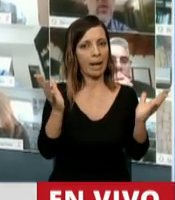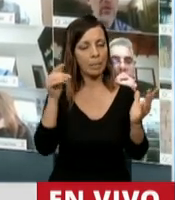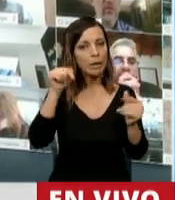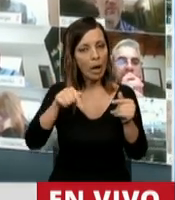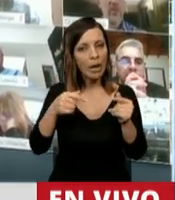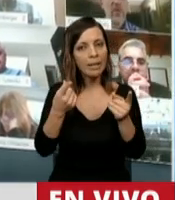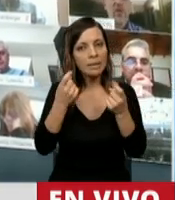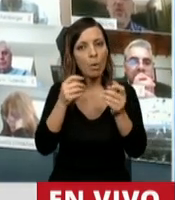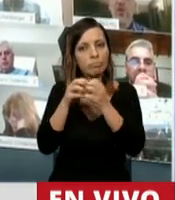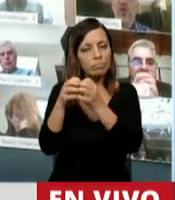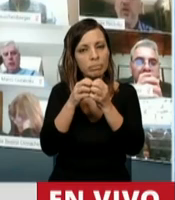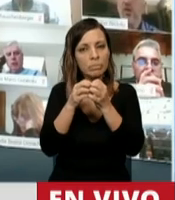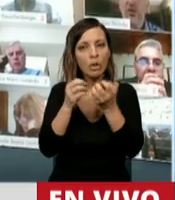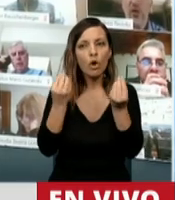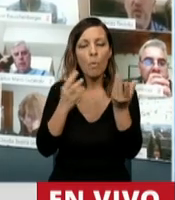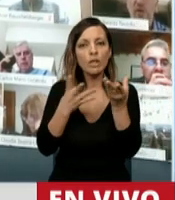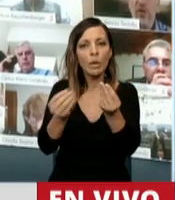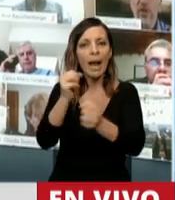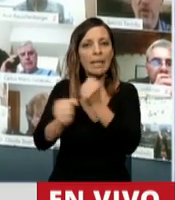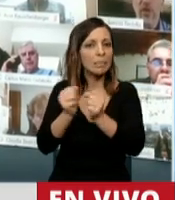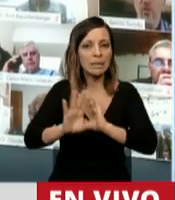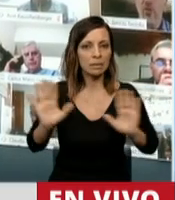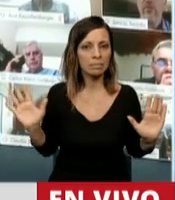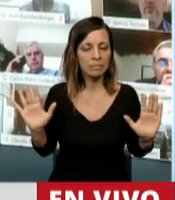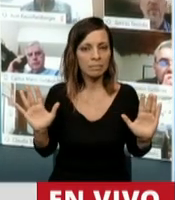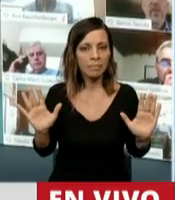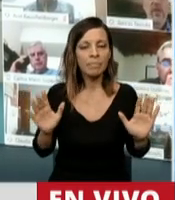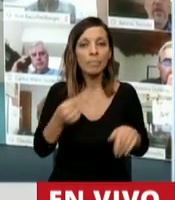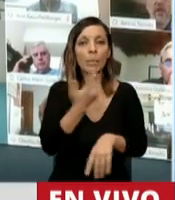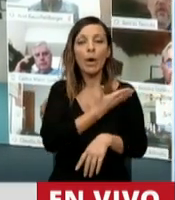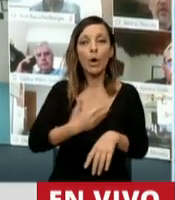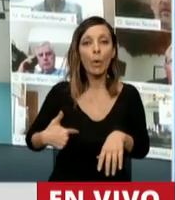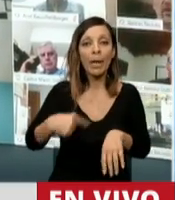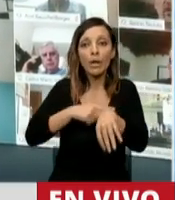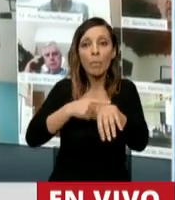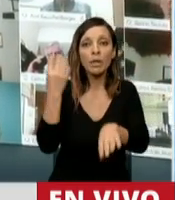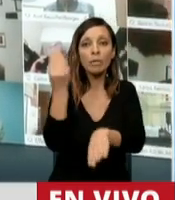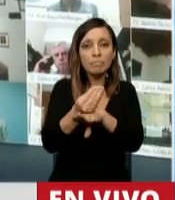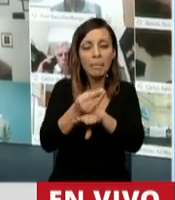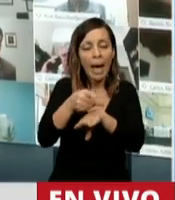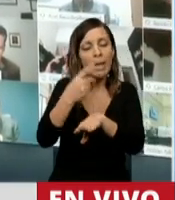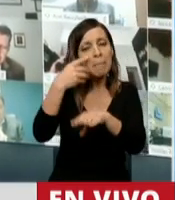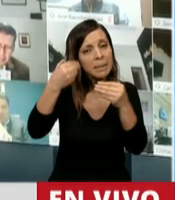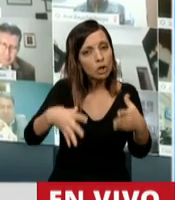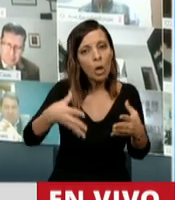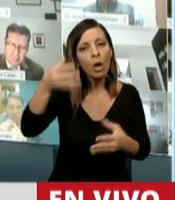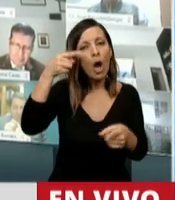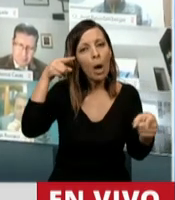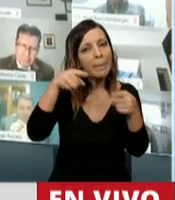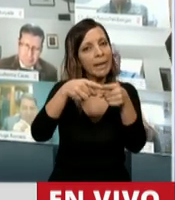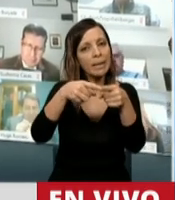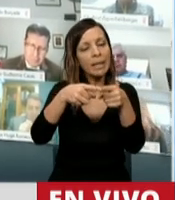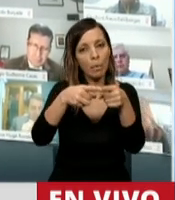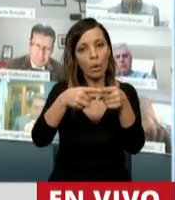las empresas en una situación económica gravísima con un gobierno que cuando asumió se fijó como objetivo de su política